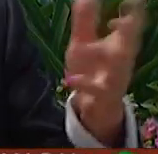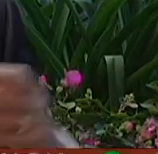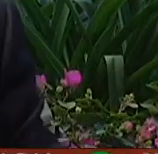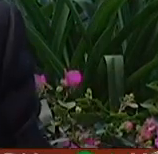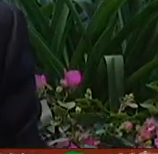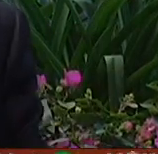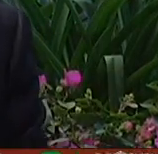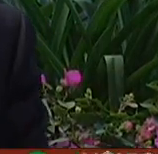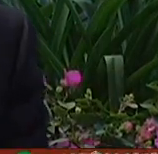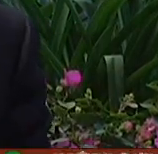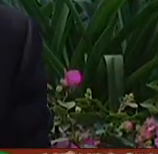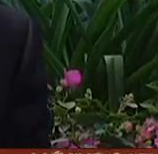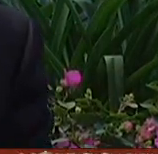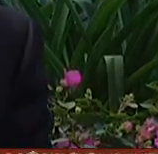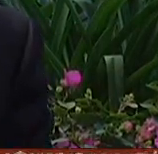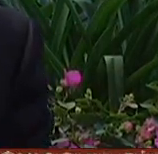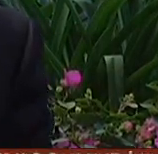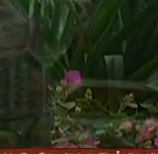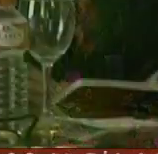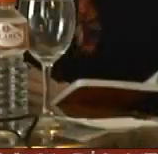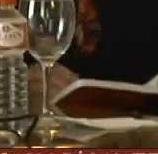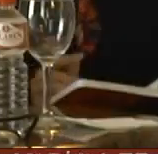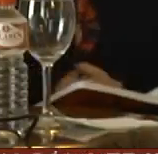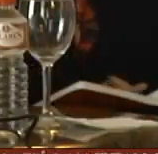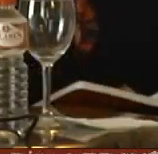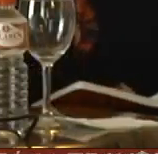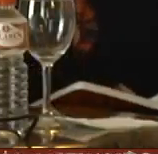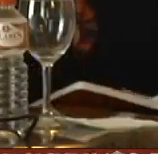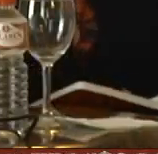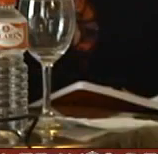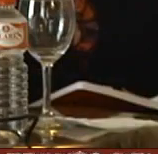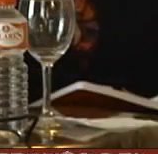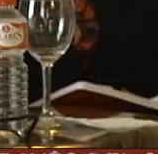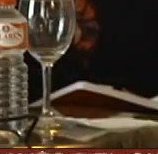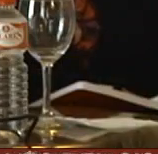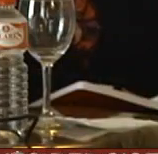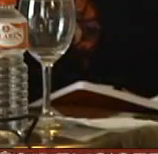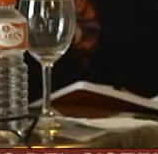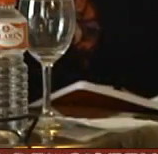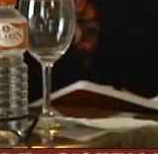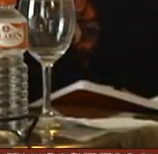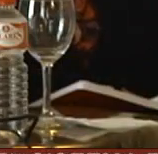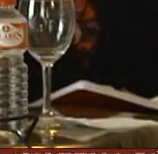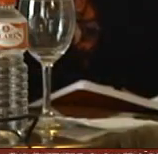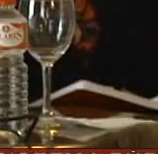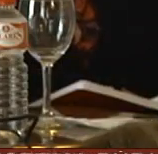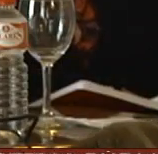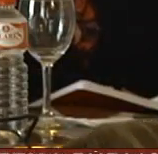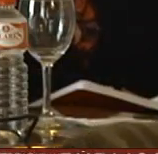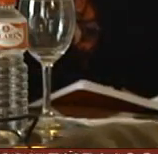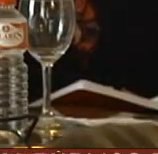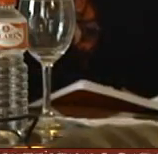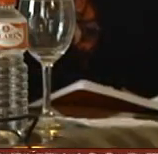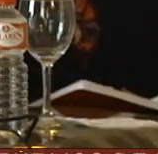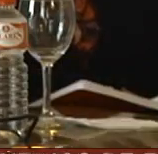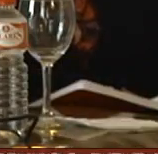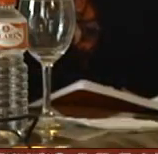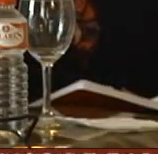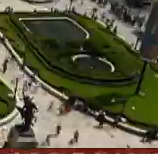son métodos diferentes uno de los más altos honores de mi vida si no el más alto de todos